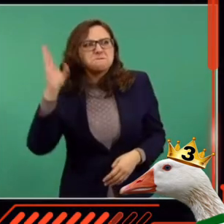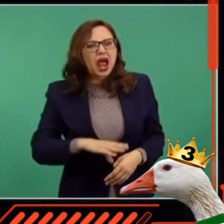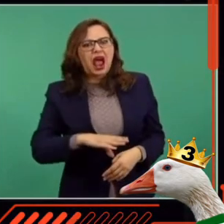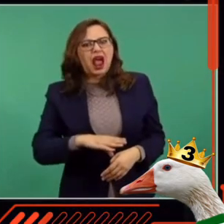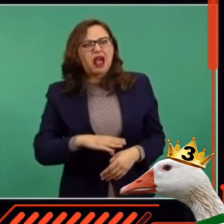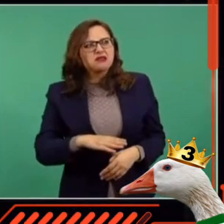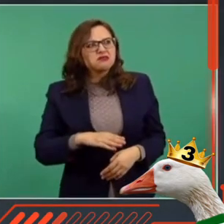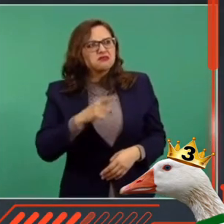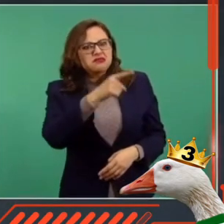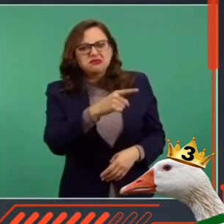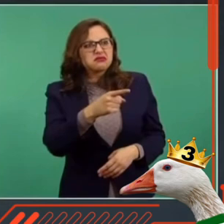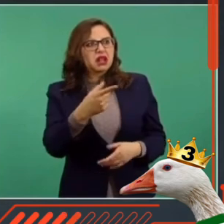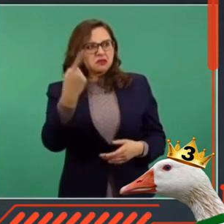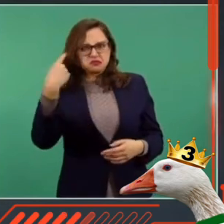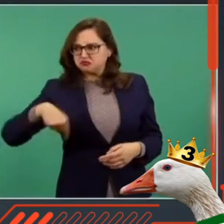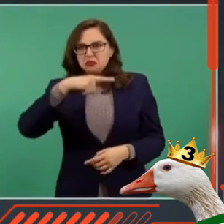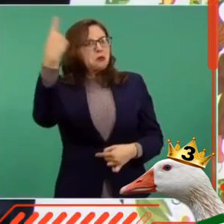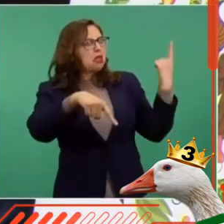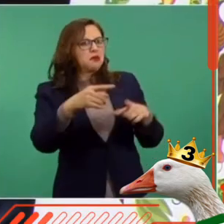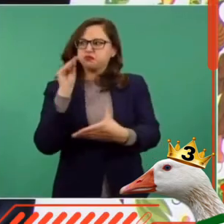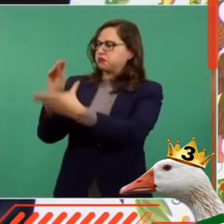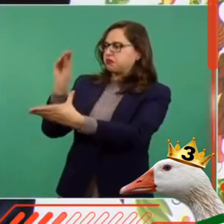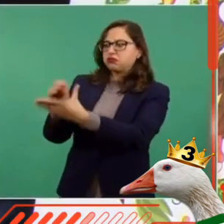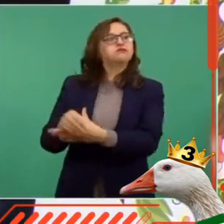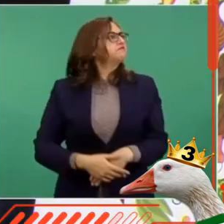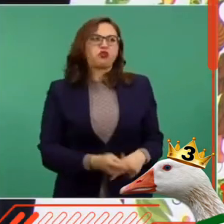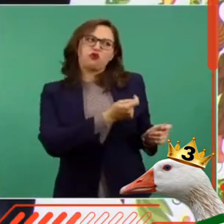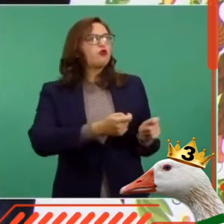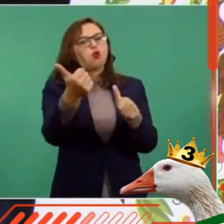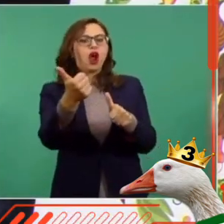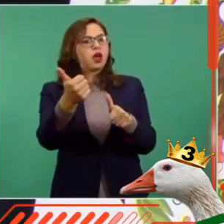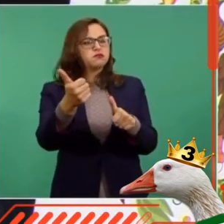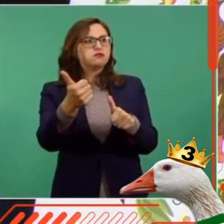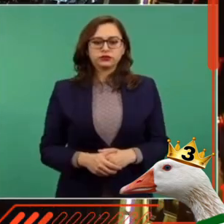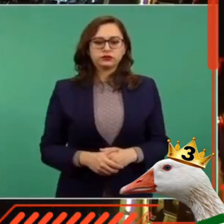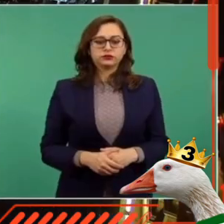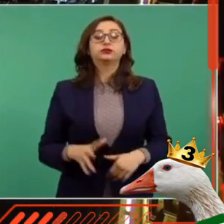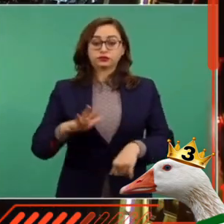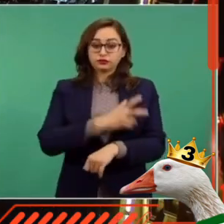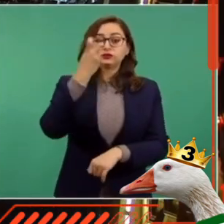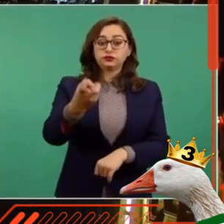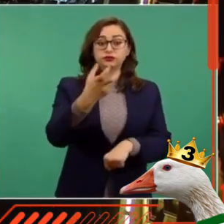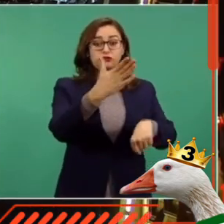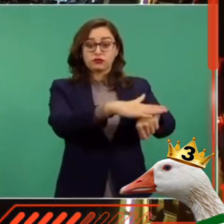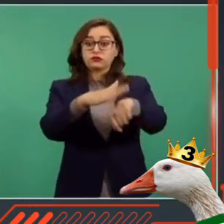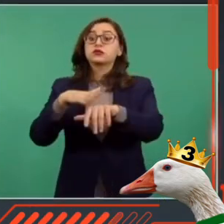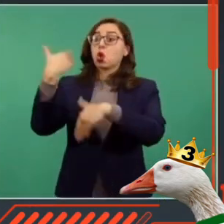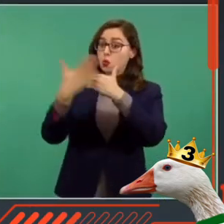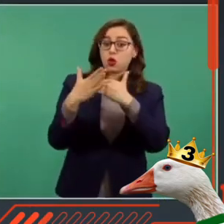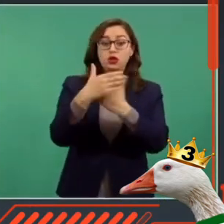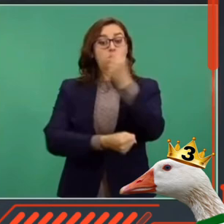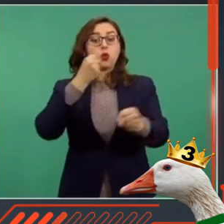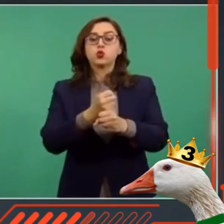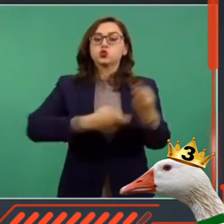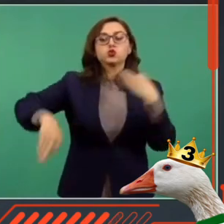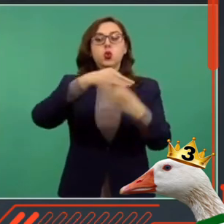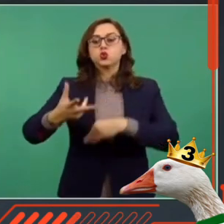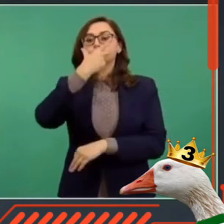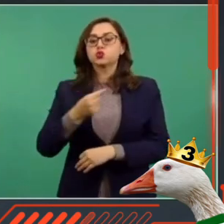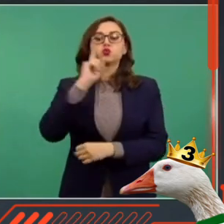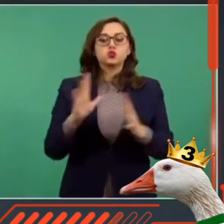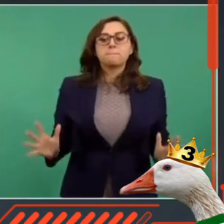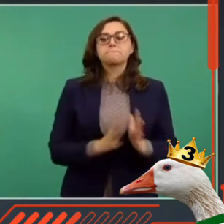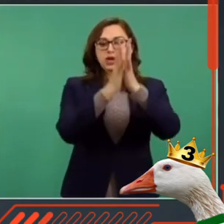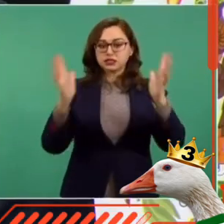y no manda obedeciendo al pueblo. Revocación del mandato y para afuera. Vamos a participar a todas y a todos los